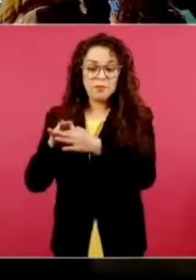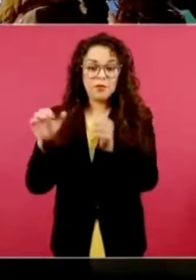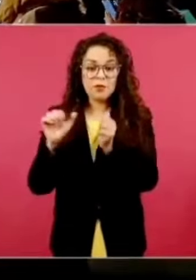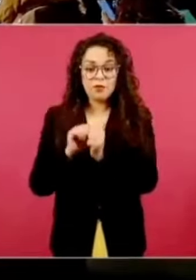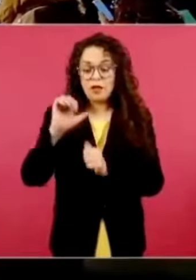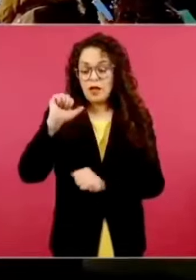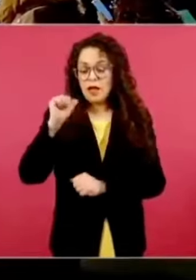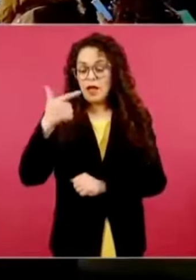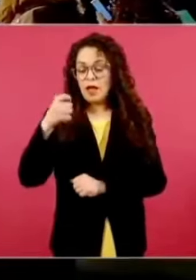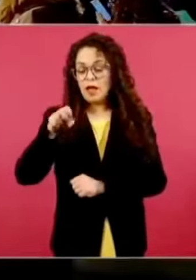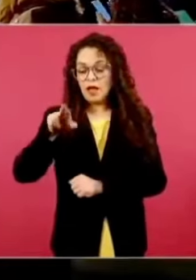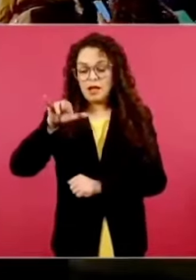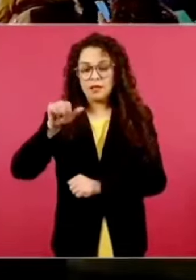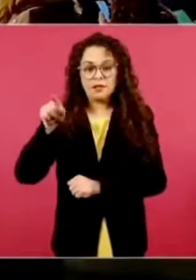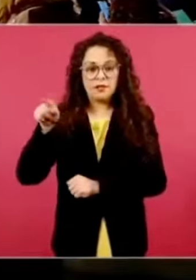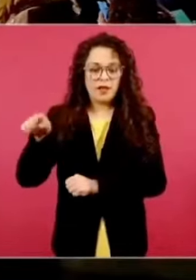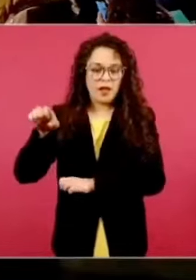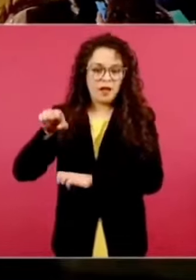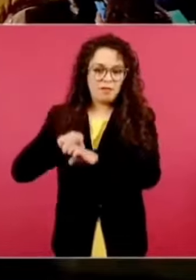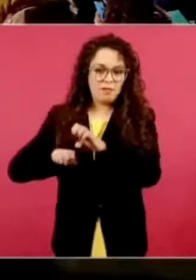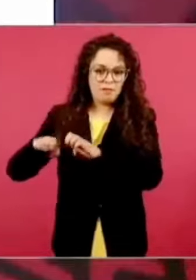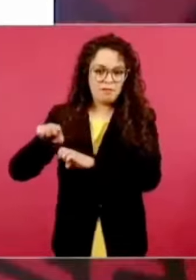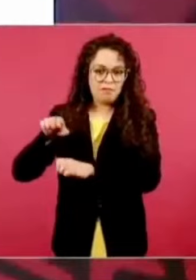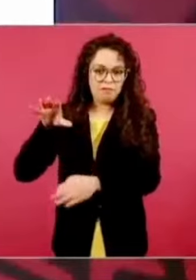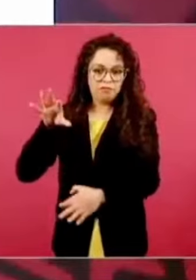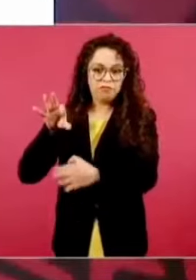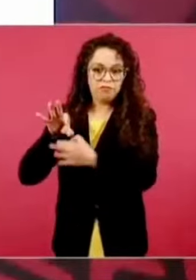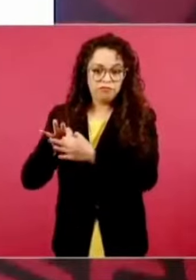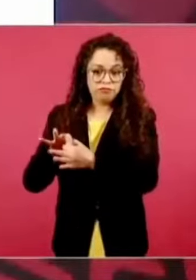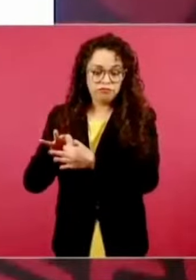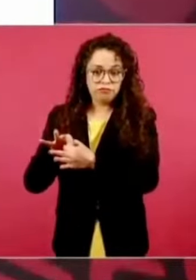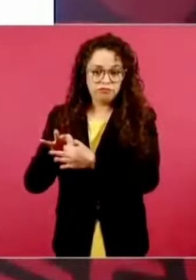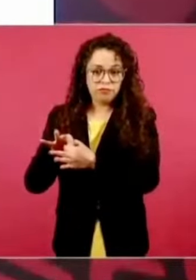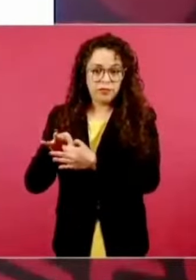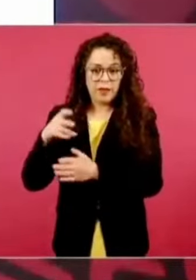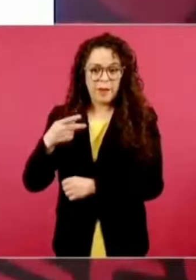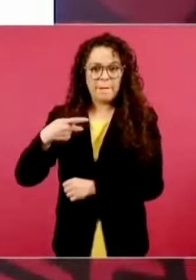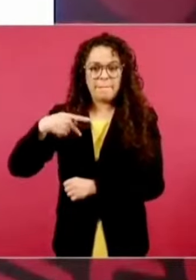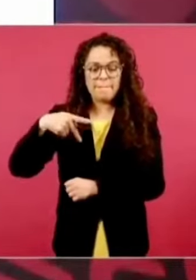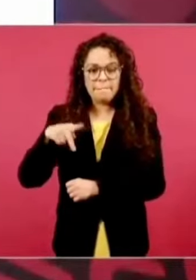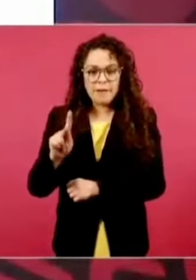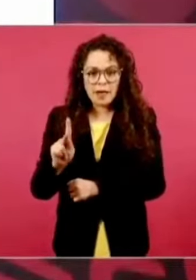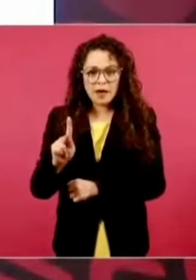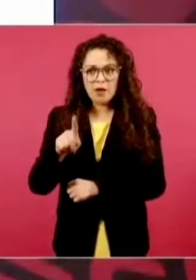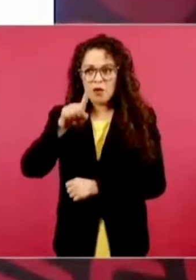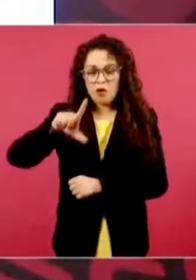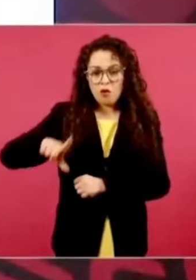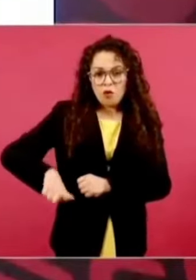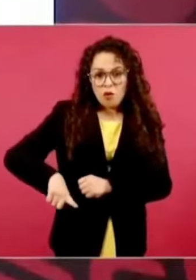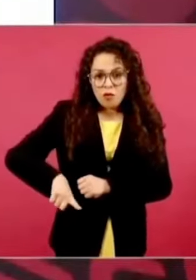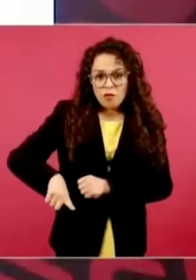que reciben dinero del gobierno.